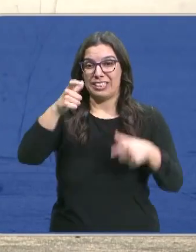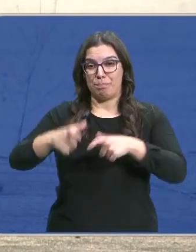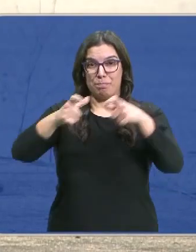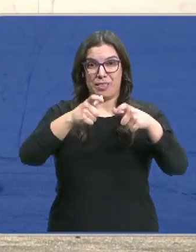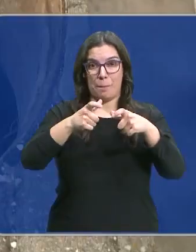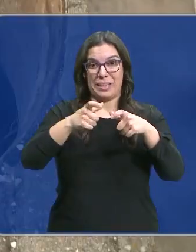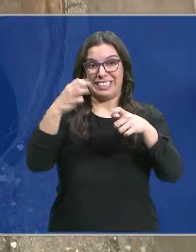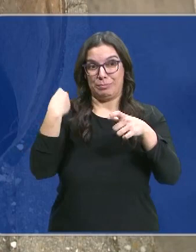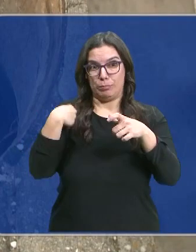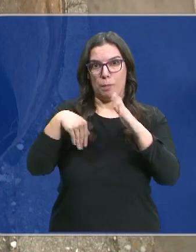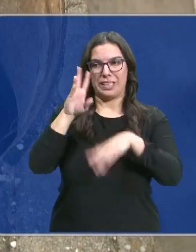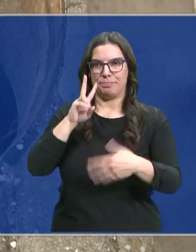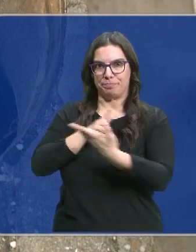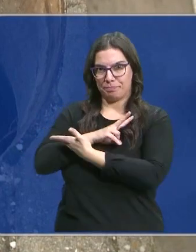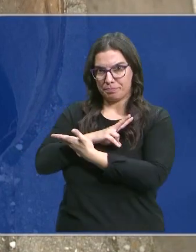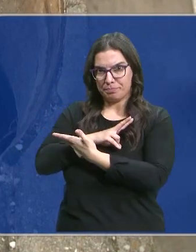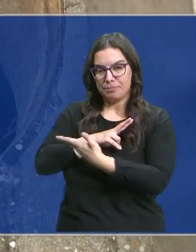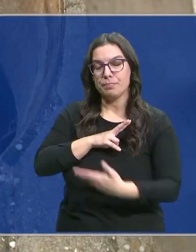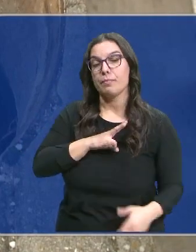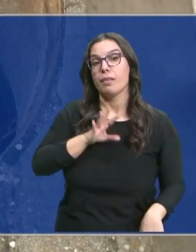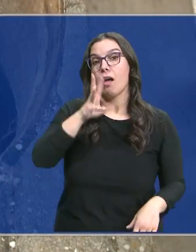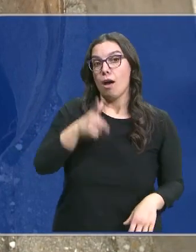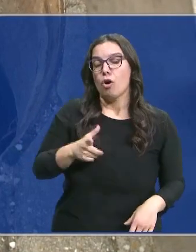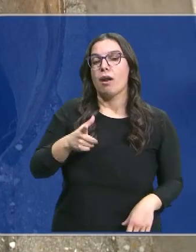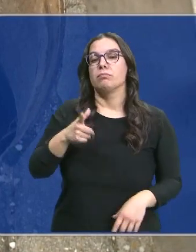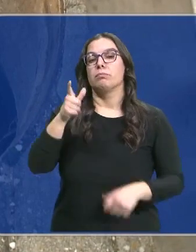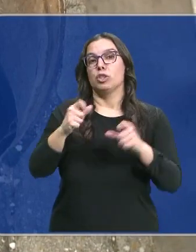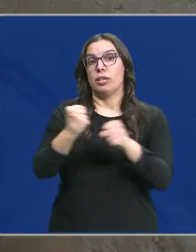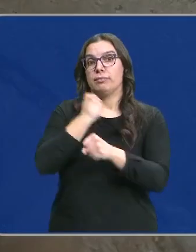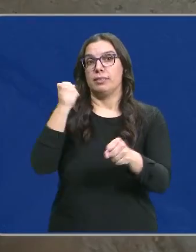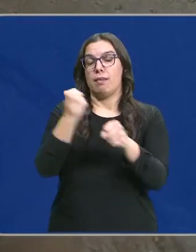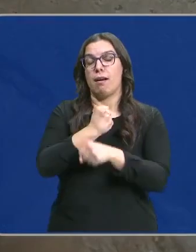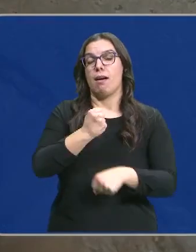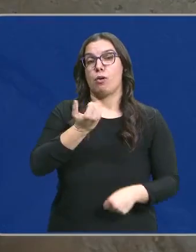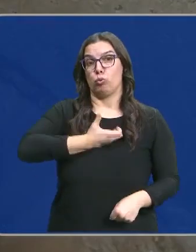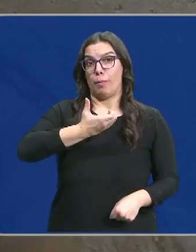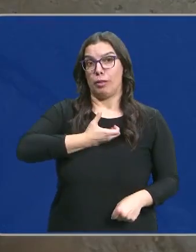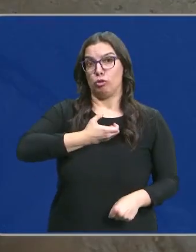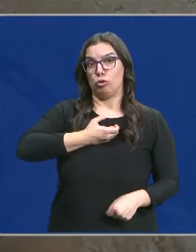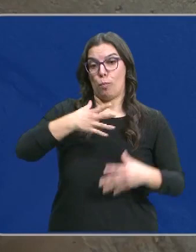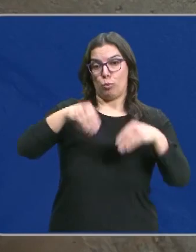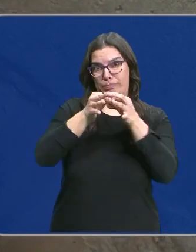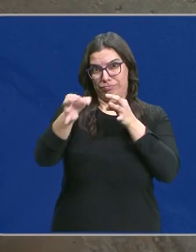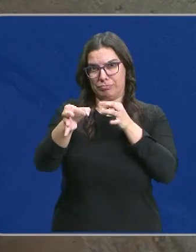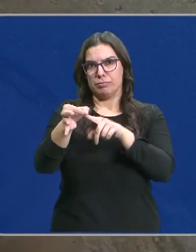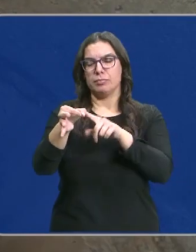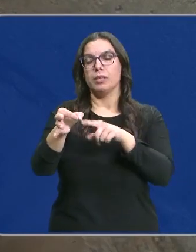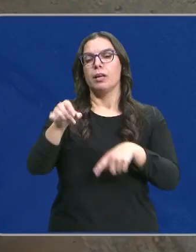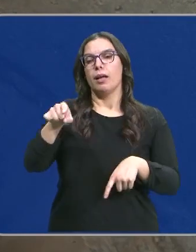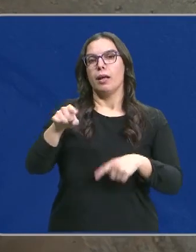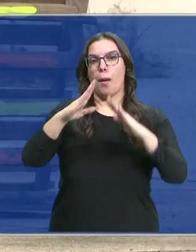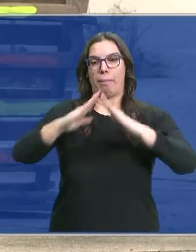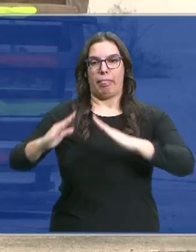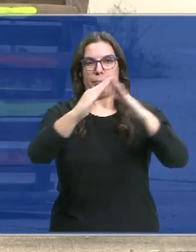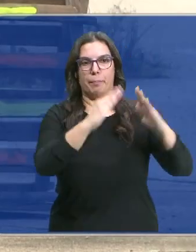de alcantarilla. Ahora los empleados del ayuntamiento de Villa Gonzalo de Pedernales han colocado palés de madera para evitar